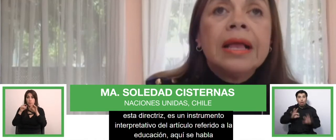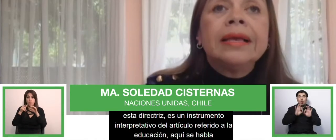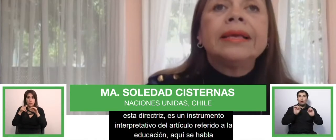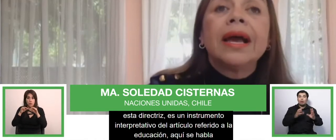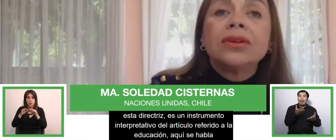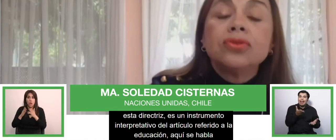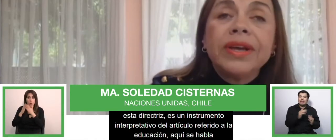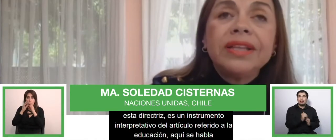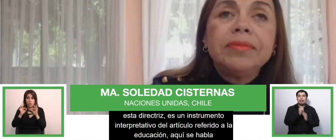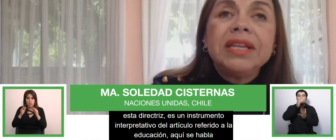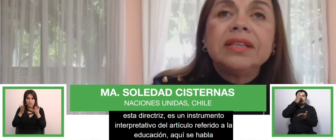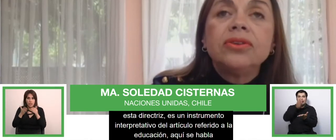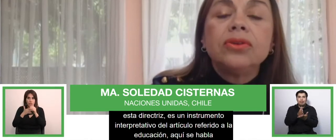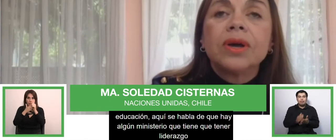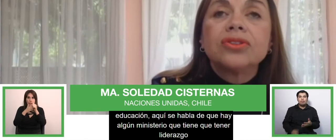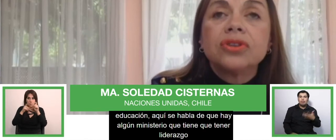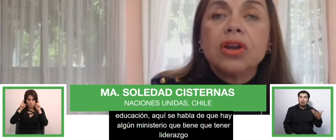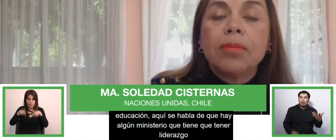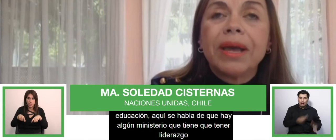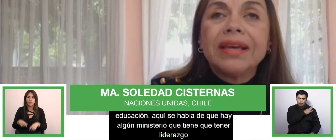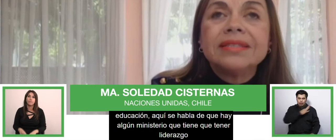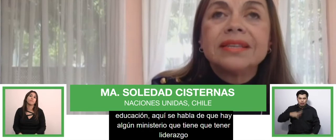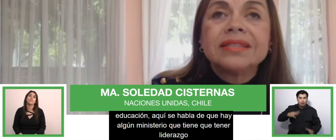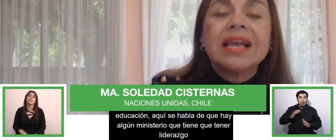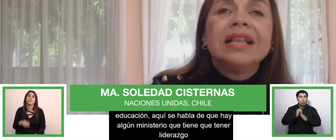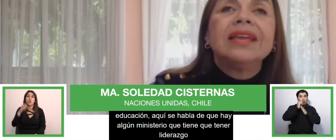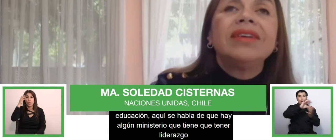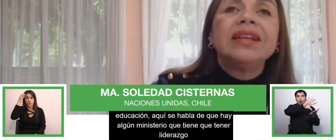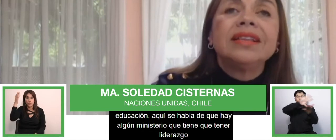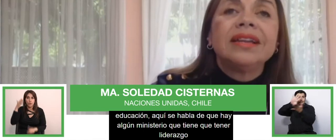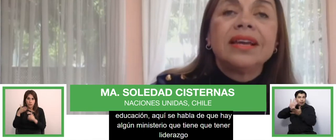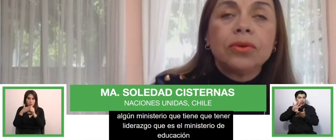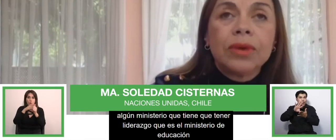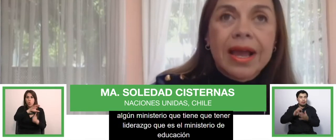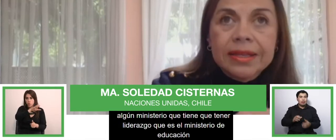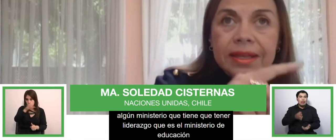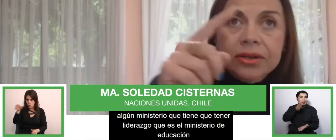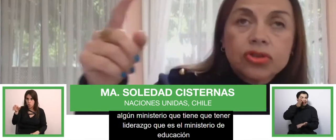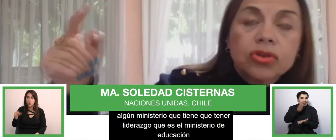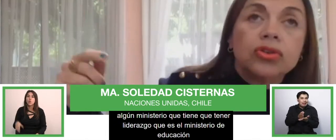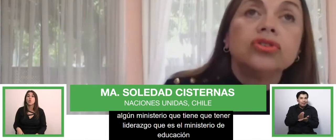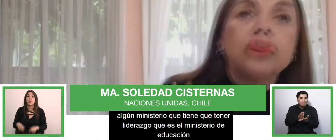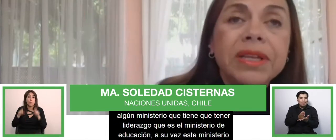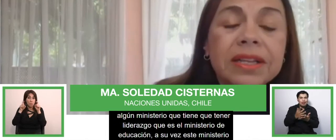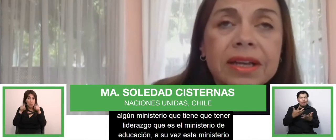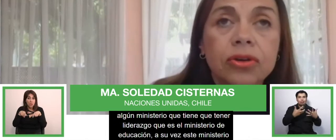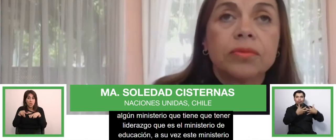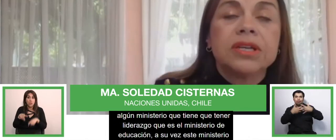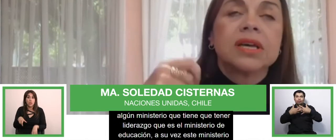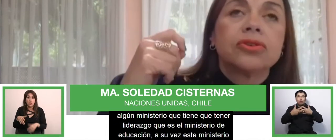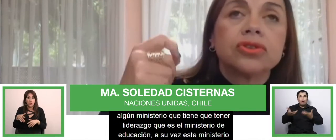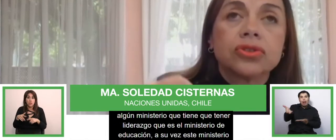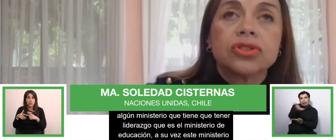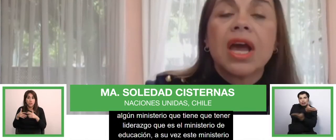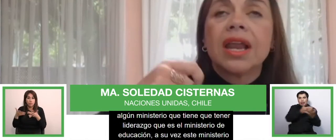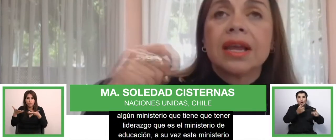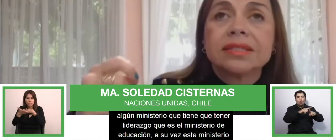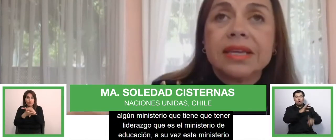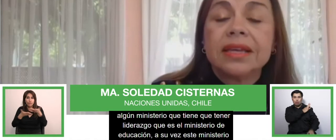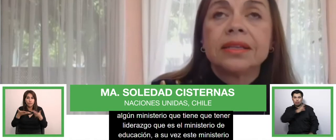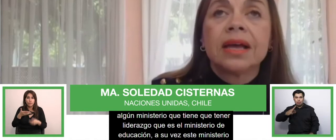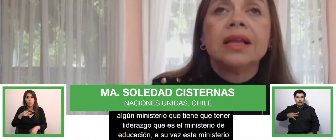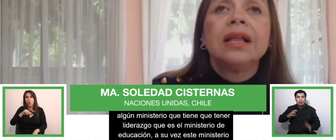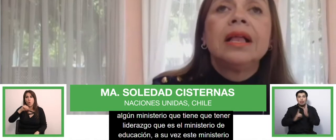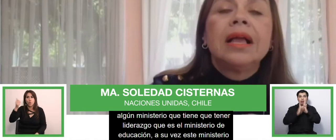que a su vez este Ministerio de Educación en los países debe tener una interacción con otros ministerios como Desarrollo Social,